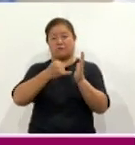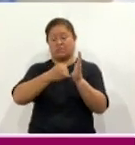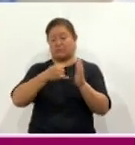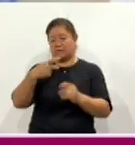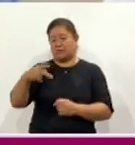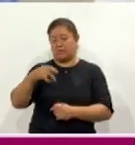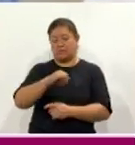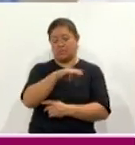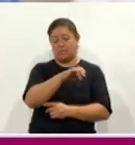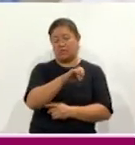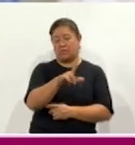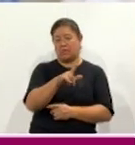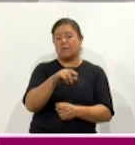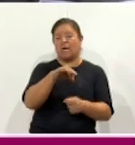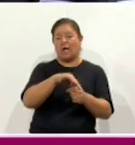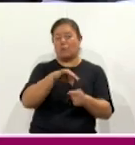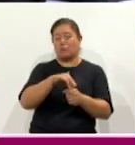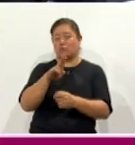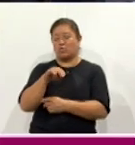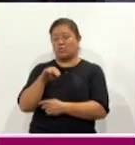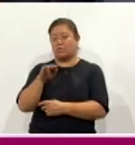INE, con el apoyo de UNICEF.